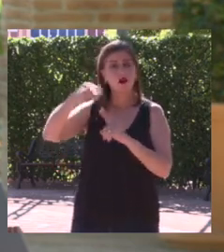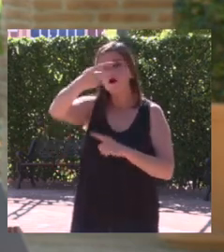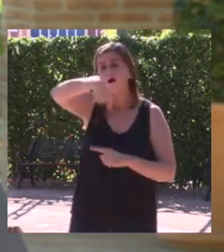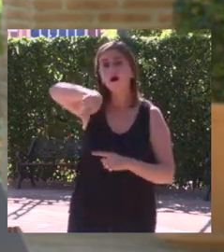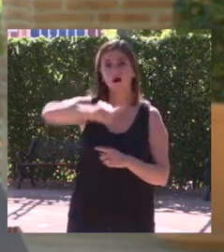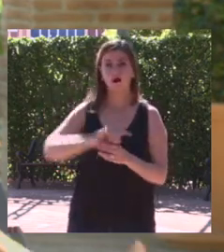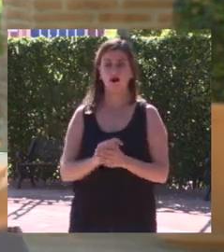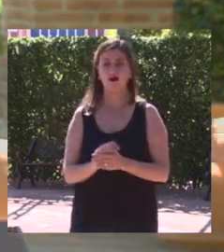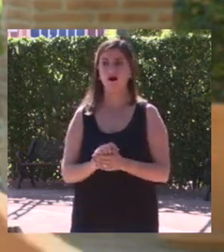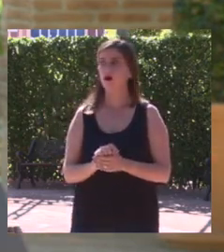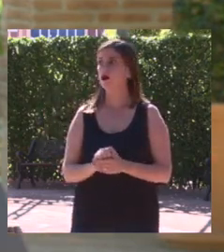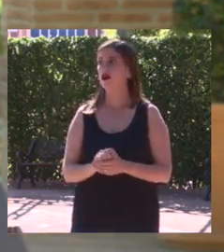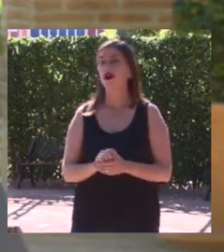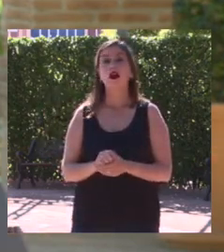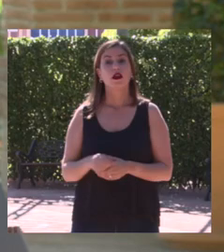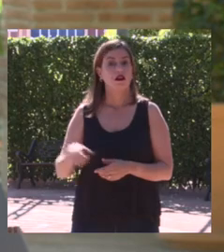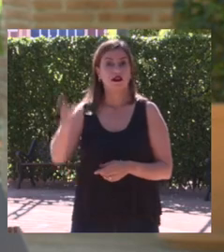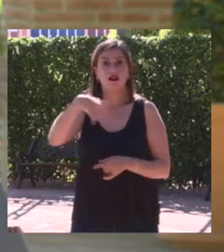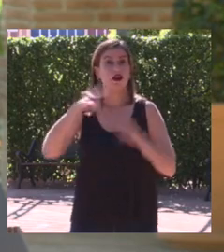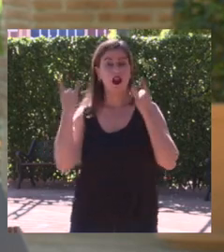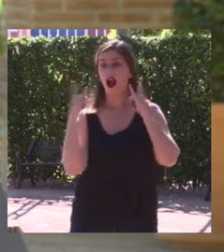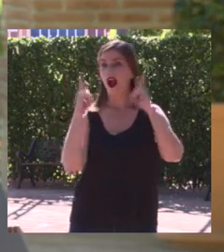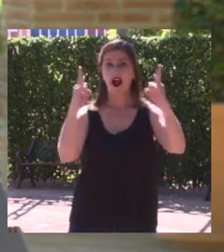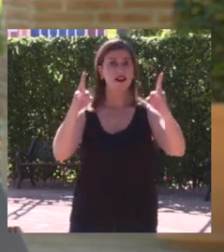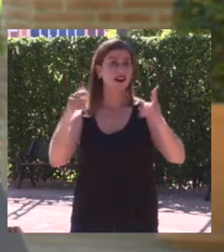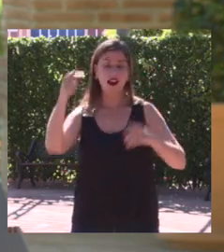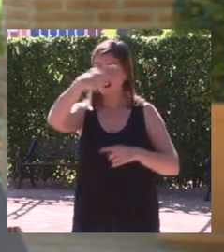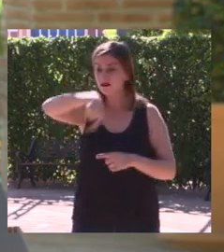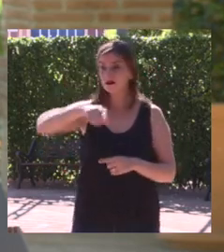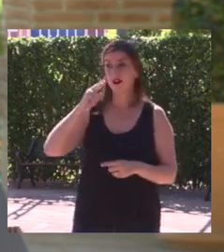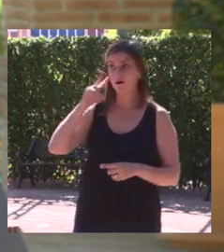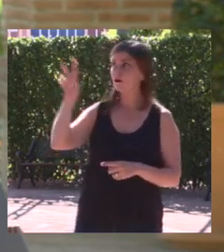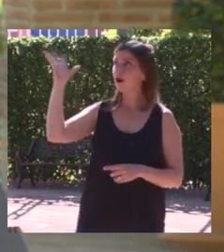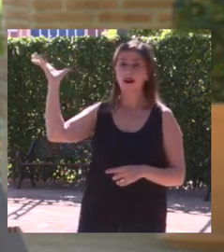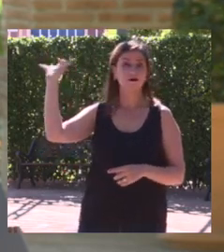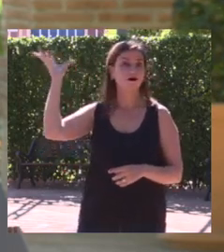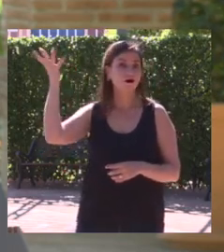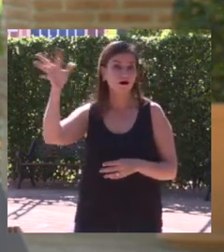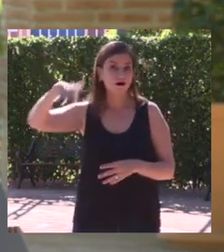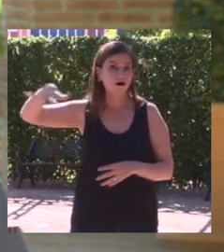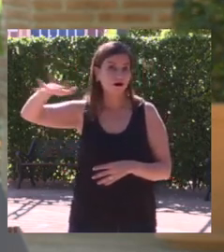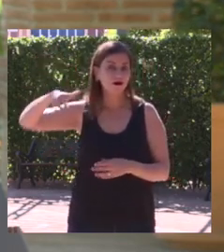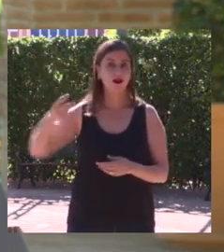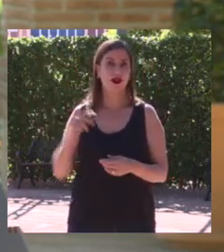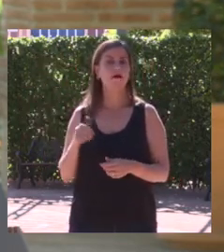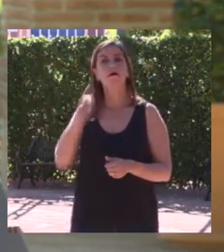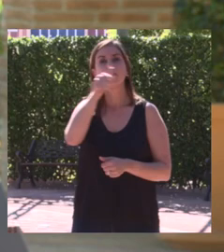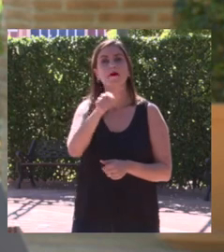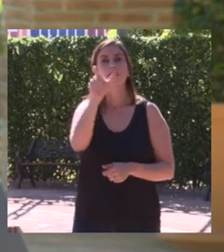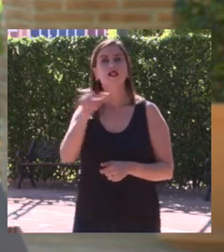los que están en este precioso Jardín Botánico de la Universidad de Málaga y las personas que nos siguen a través de